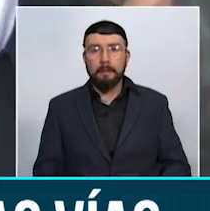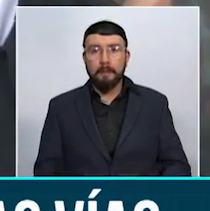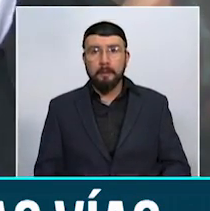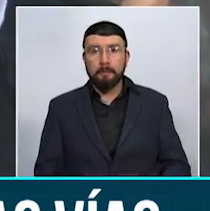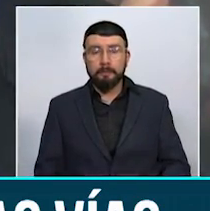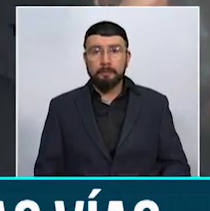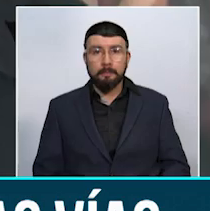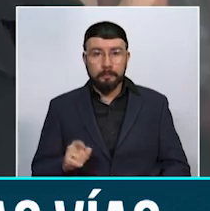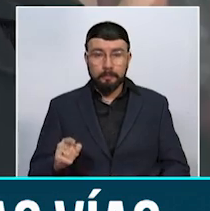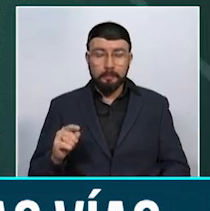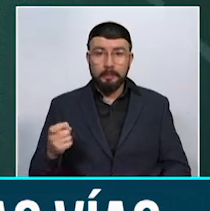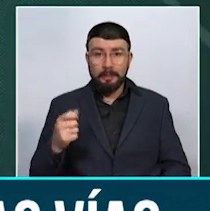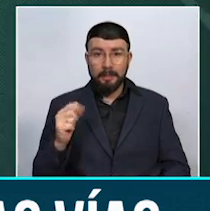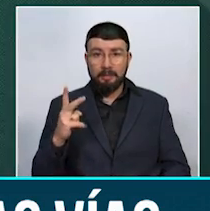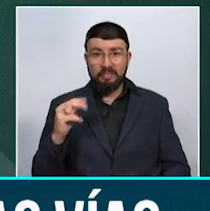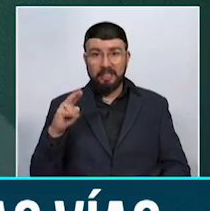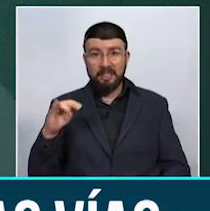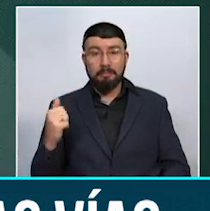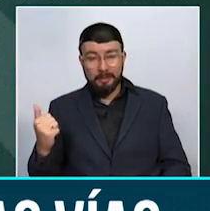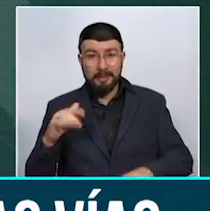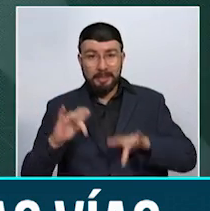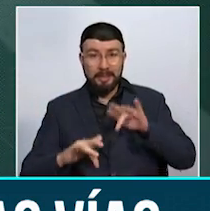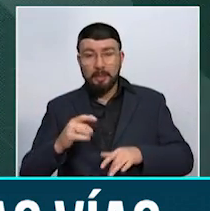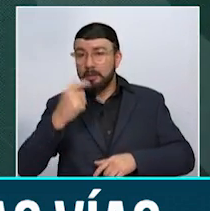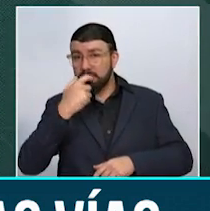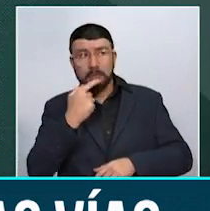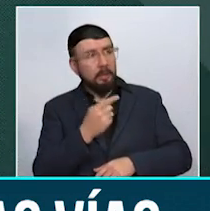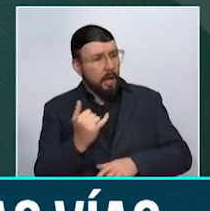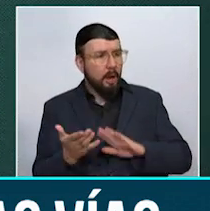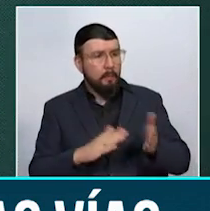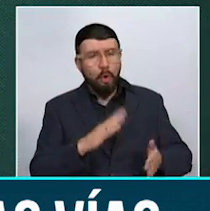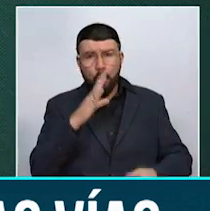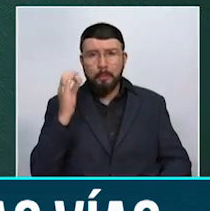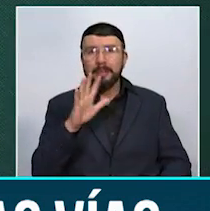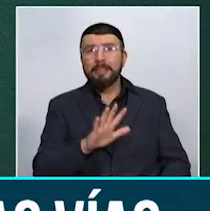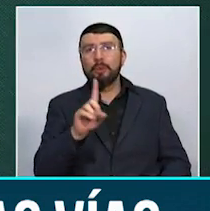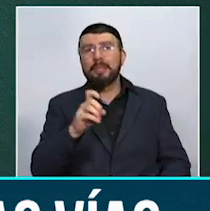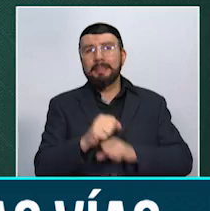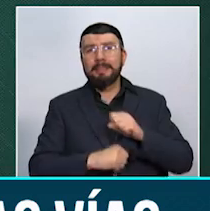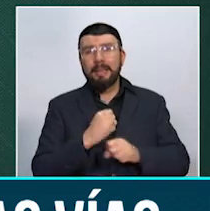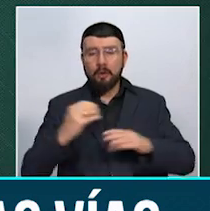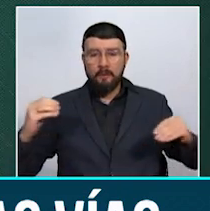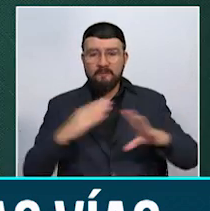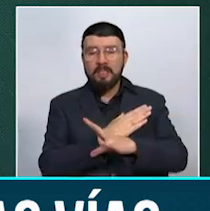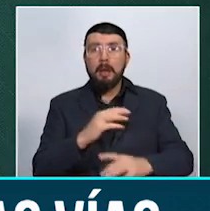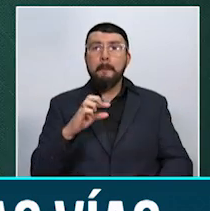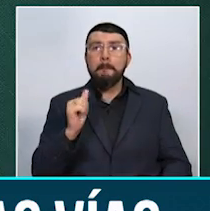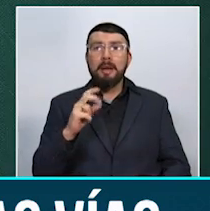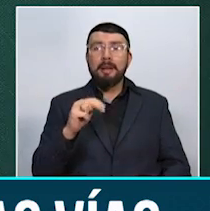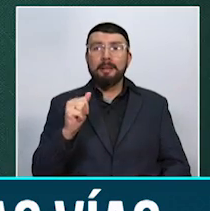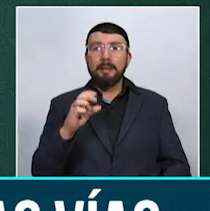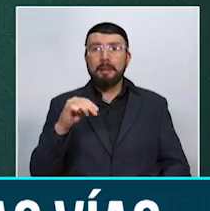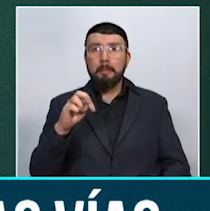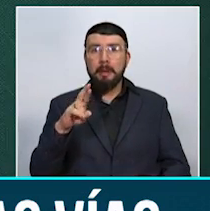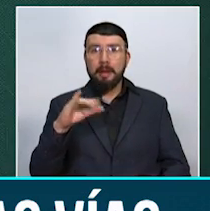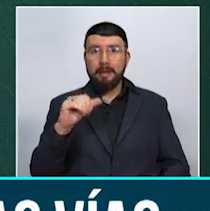Carlos Gaviria, secretario de Tránsito de Manizales, confirmó la muerte de un hombre de 56 años en el sector de la Panamericana. Se presentó otro choque esta